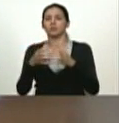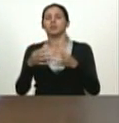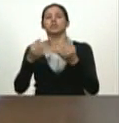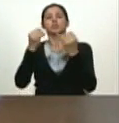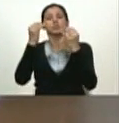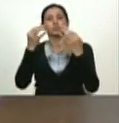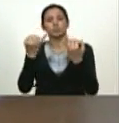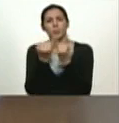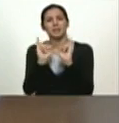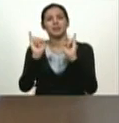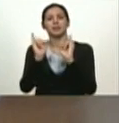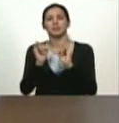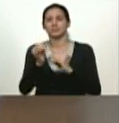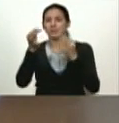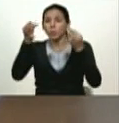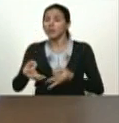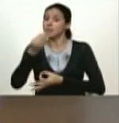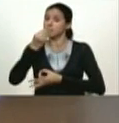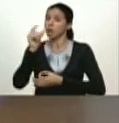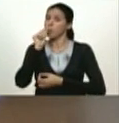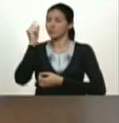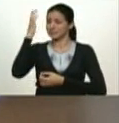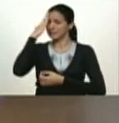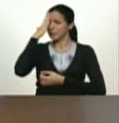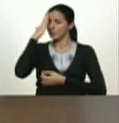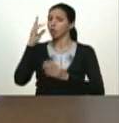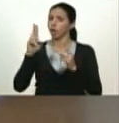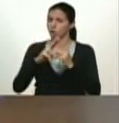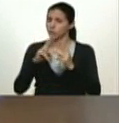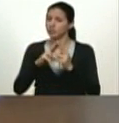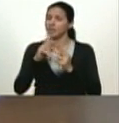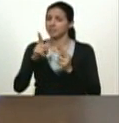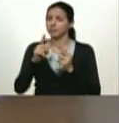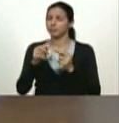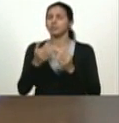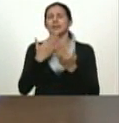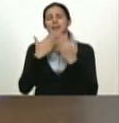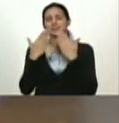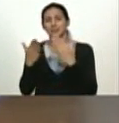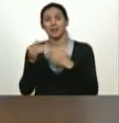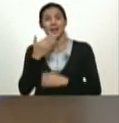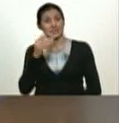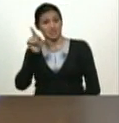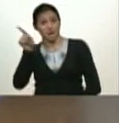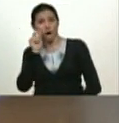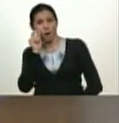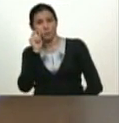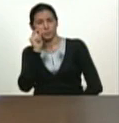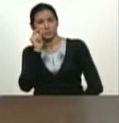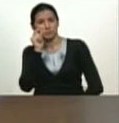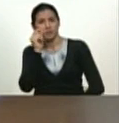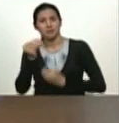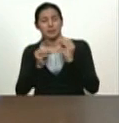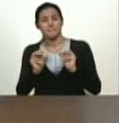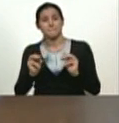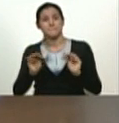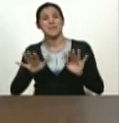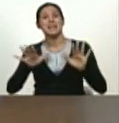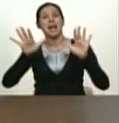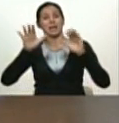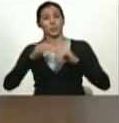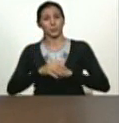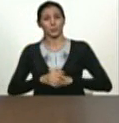alimentaria y un hombre que conoce y que verdaderamente tengo que agradecerle porque gracias a él se hicieron milagros desde el punto de vista